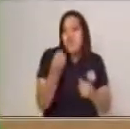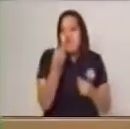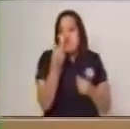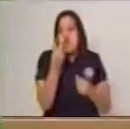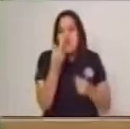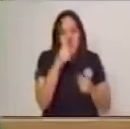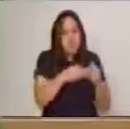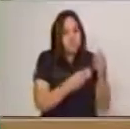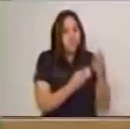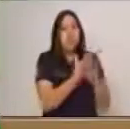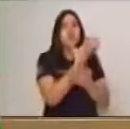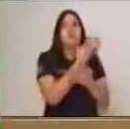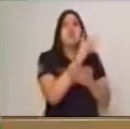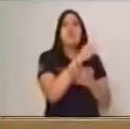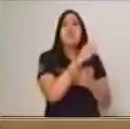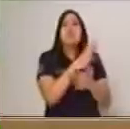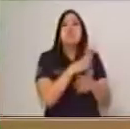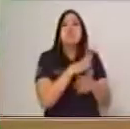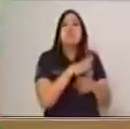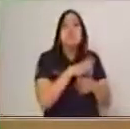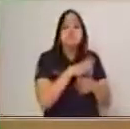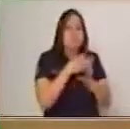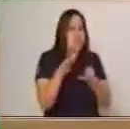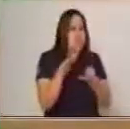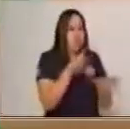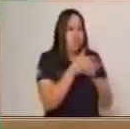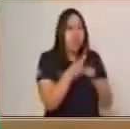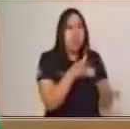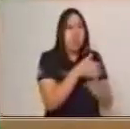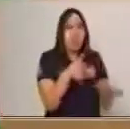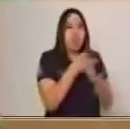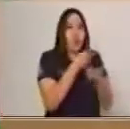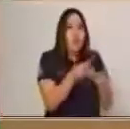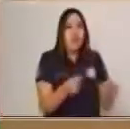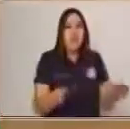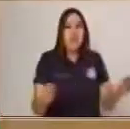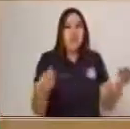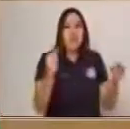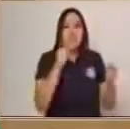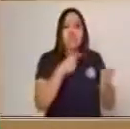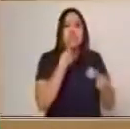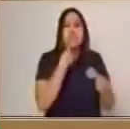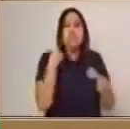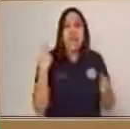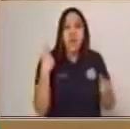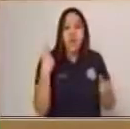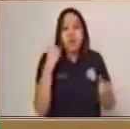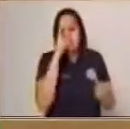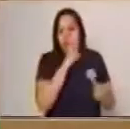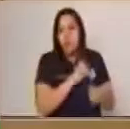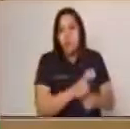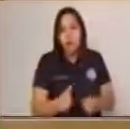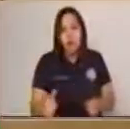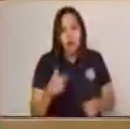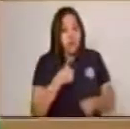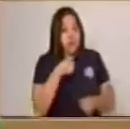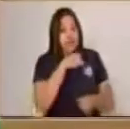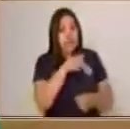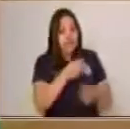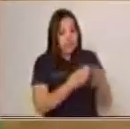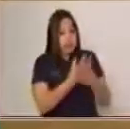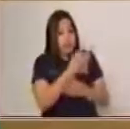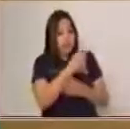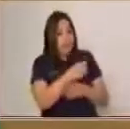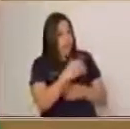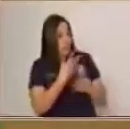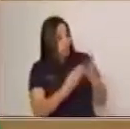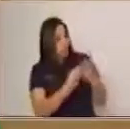plantas que se encuentran en climas desérticos, quiere decir secos. Estos cactus presentan flores